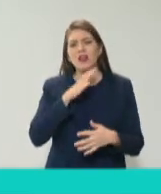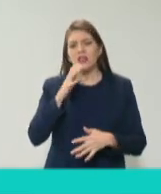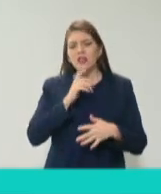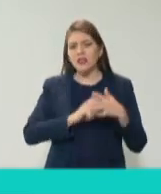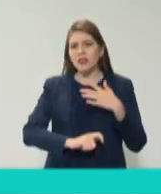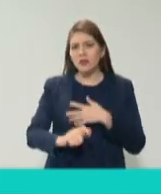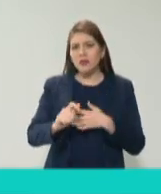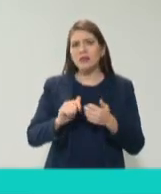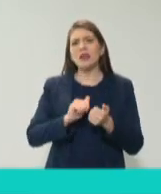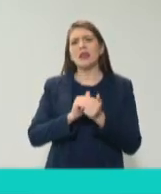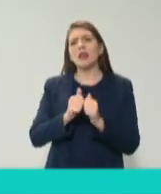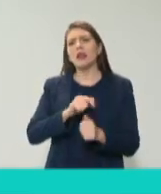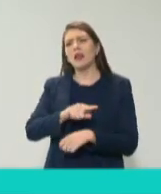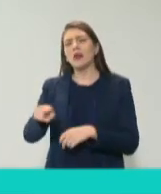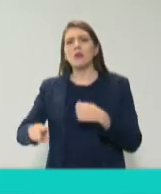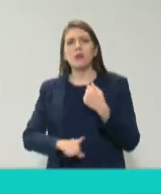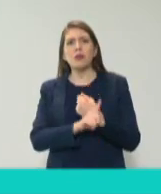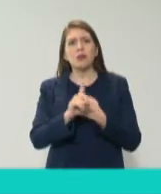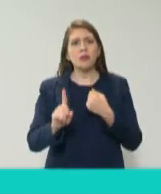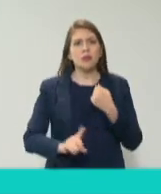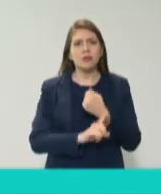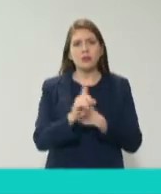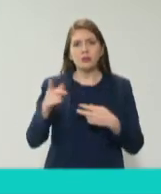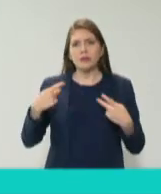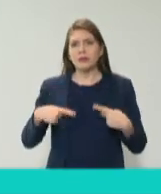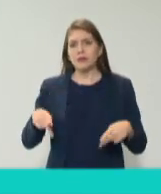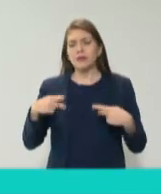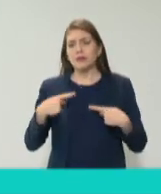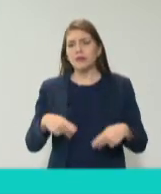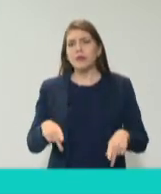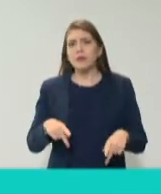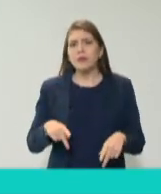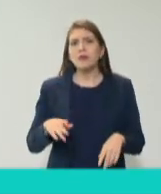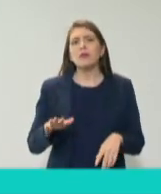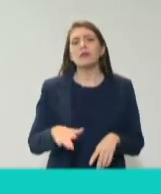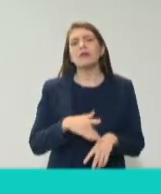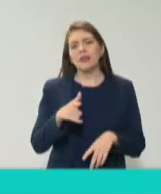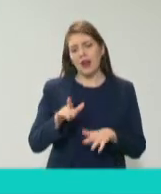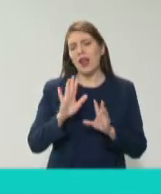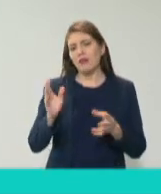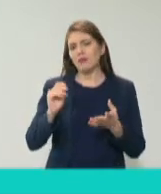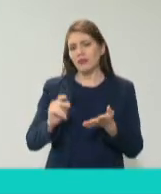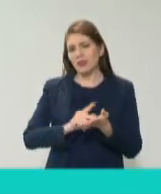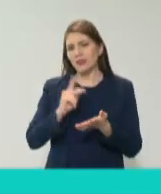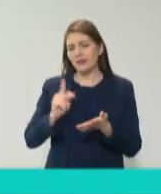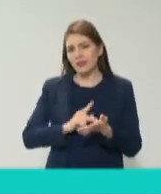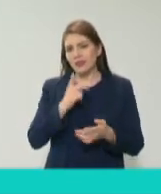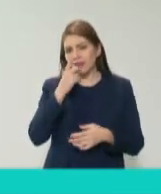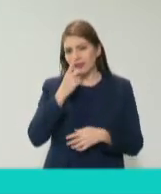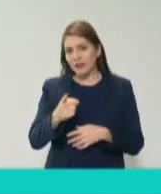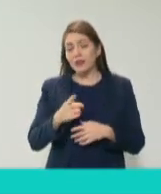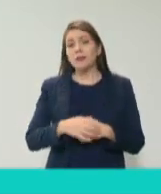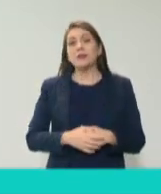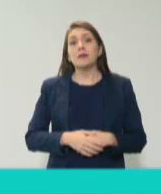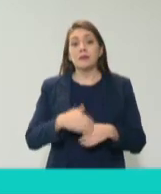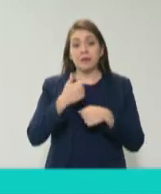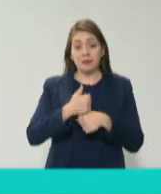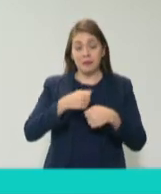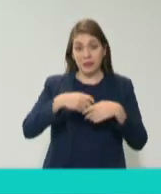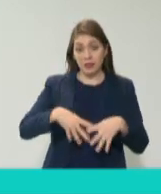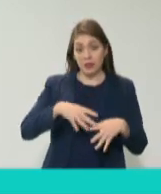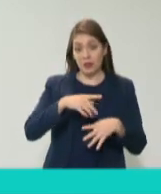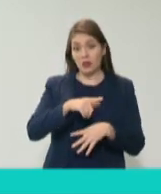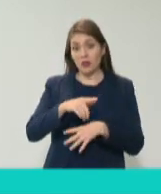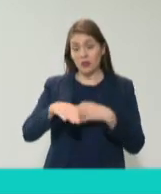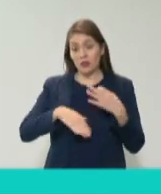generar afectaciones a todas las personas porque ya se dijo n cantidad de veces pero hay que volverlo a decir las víctimas de la corrupción al